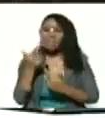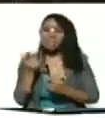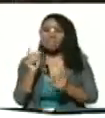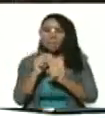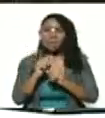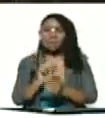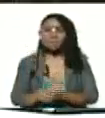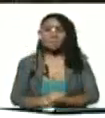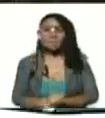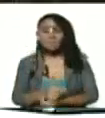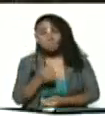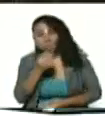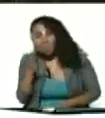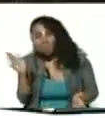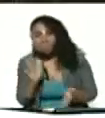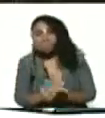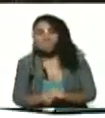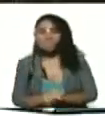bueno